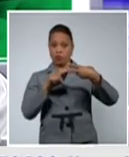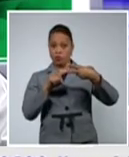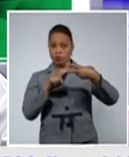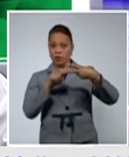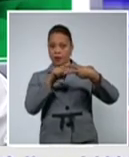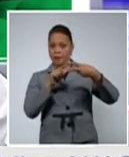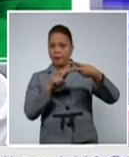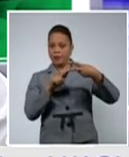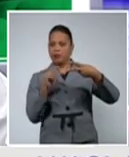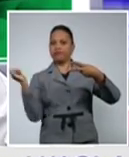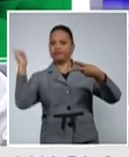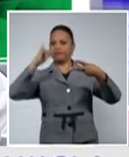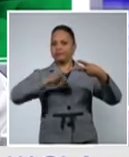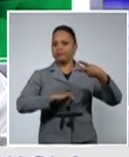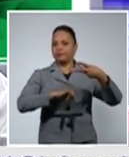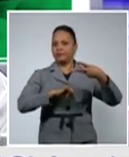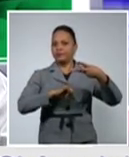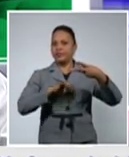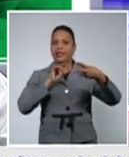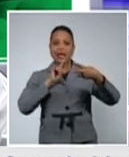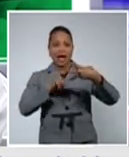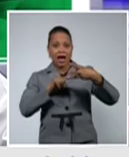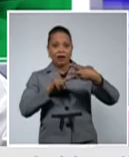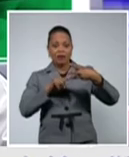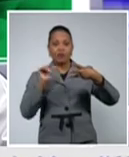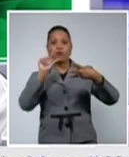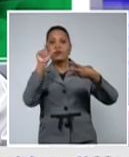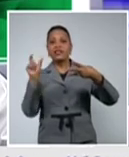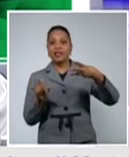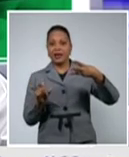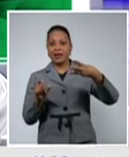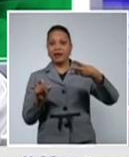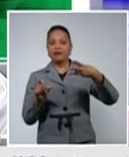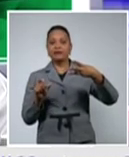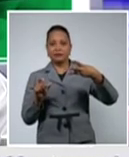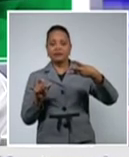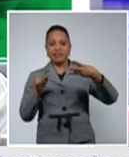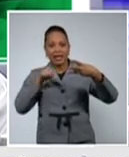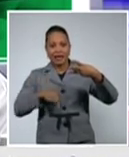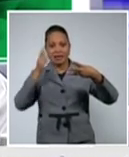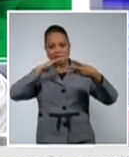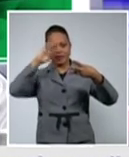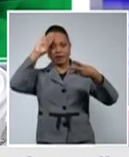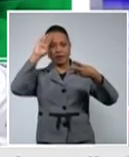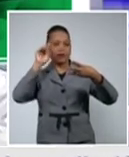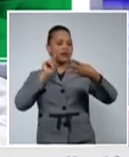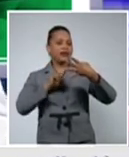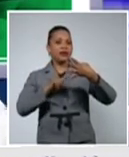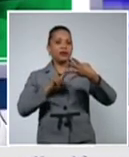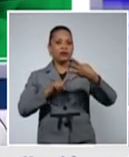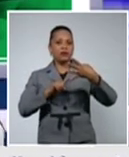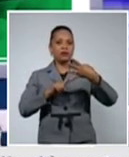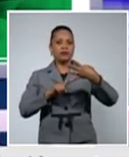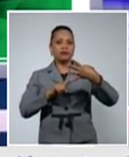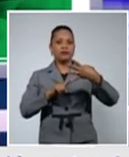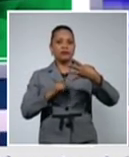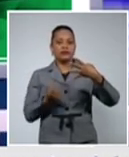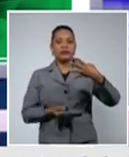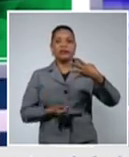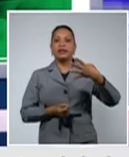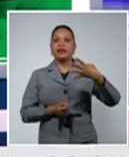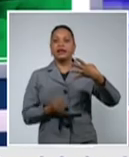ahora una italiana es un caso autóctono de aquí de La Habana y una tunecina que es un caso autóctono